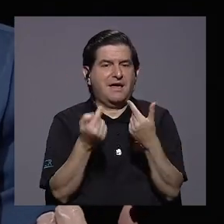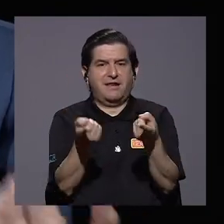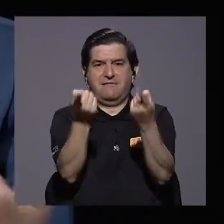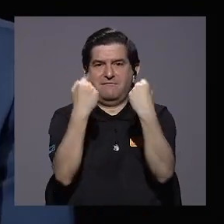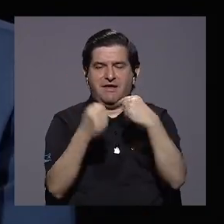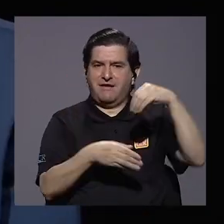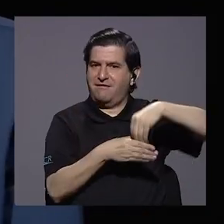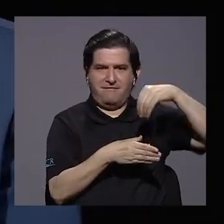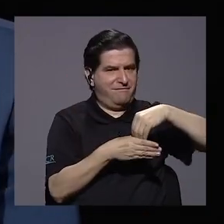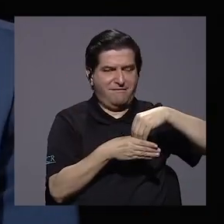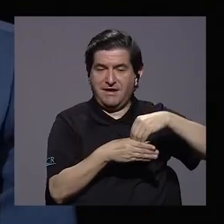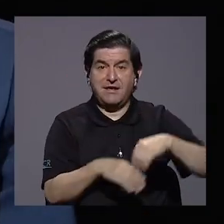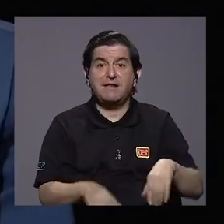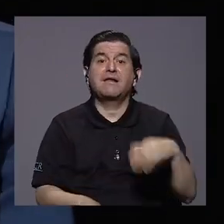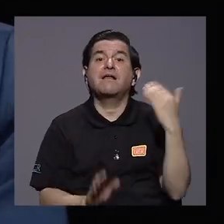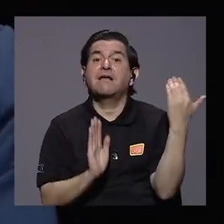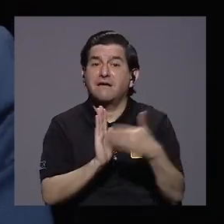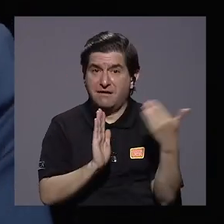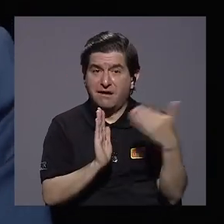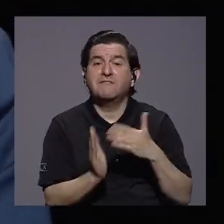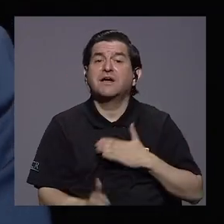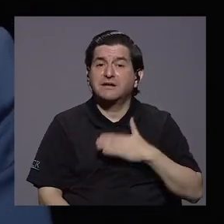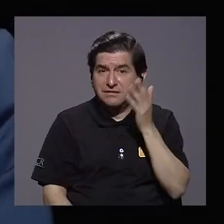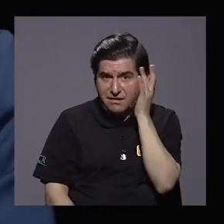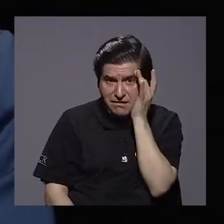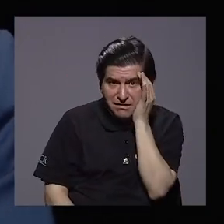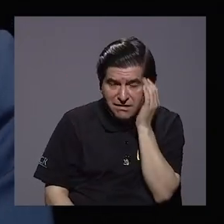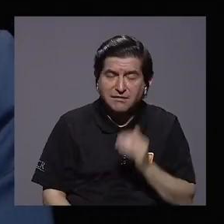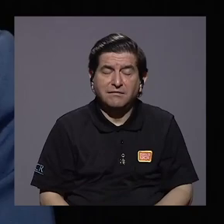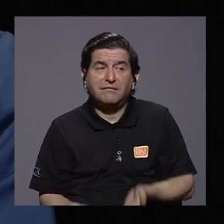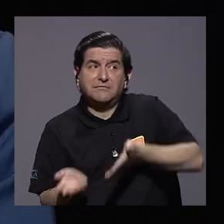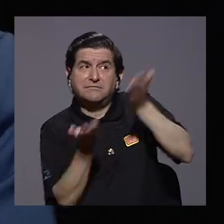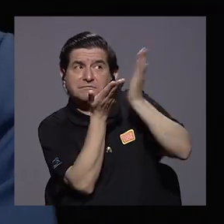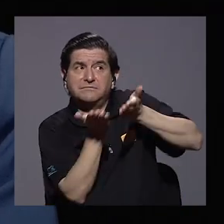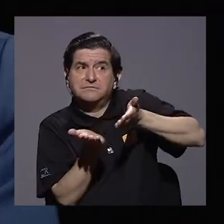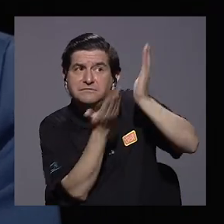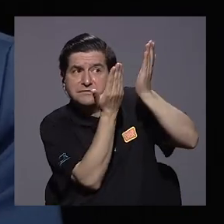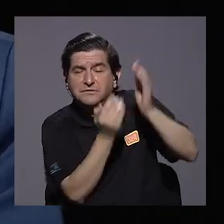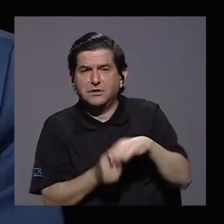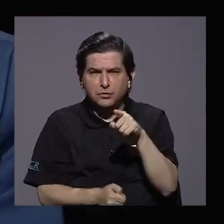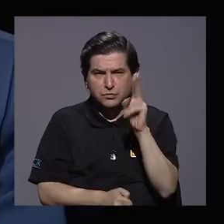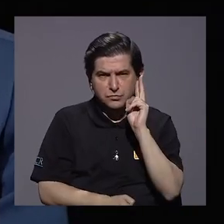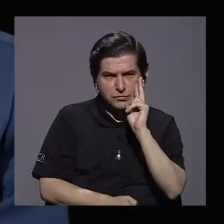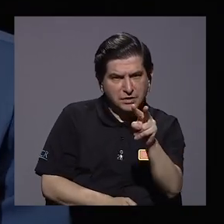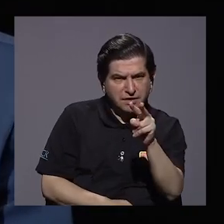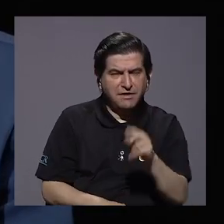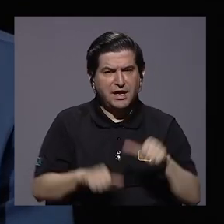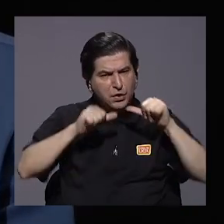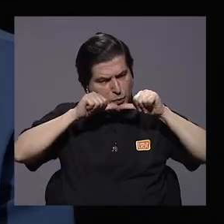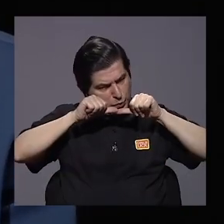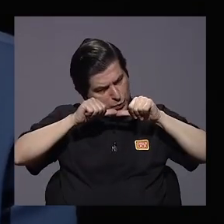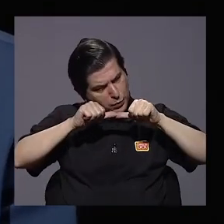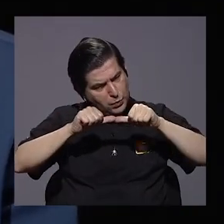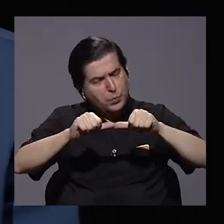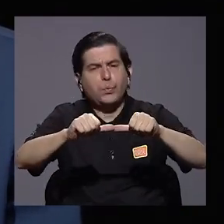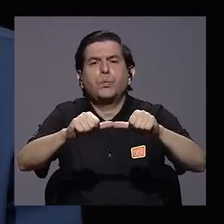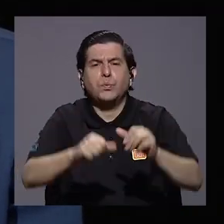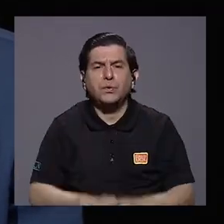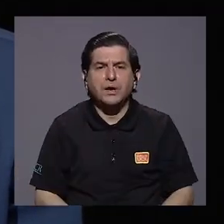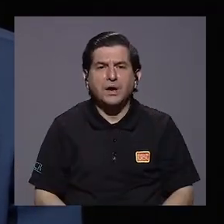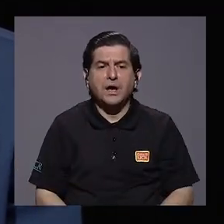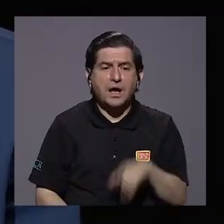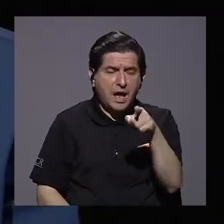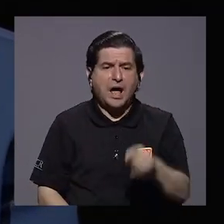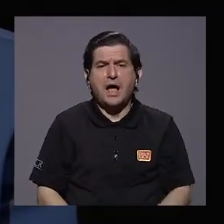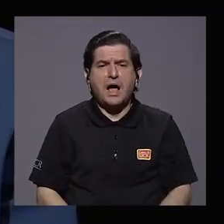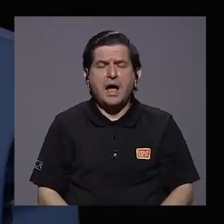invertir, y también nos afecta, me preocupa muchísimo, las exportaciones. Usted ha visto que constantemente estamos con